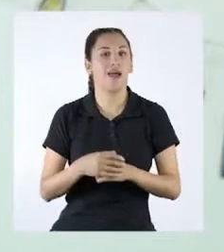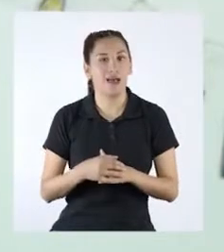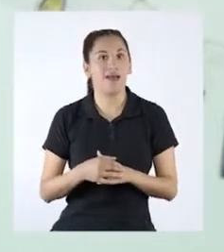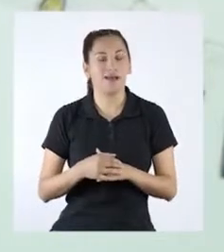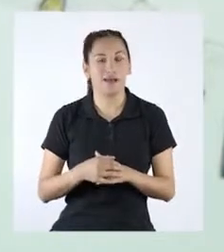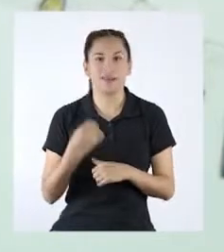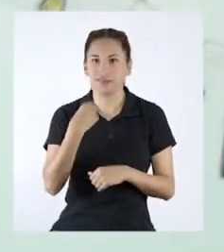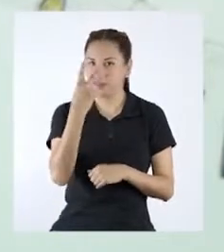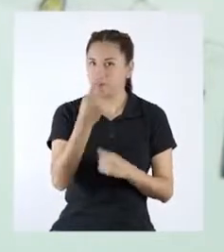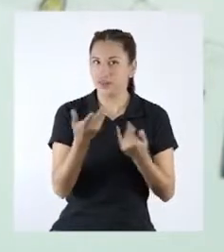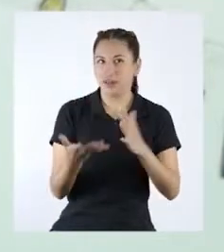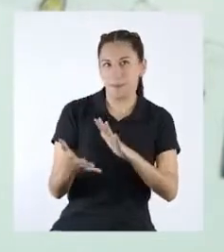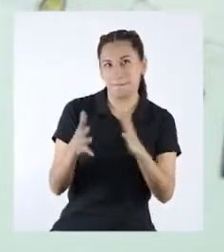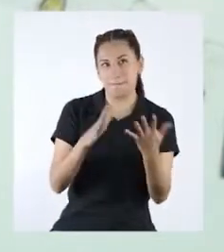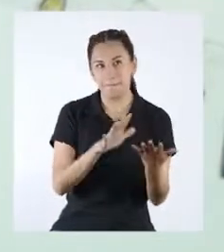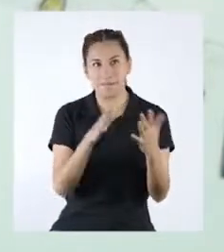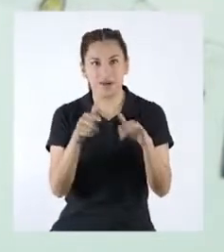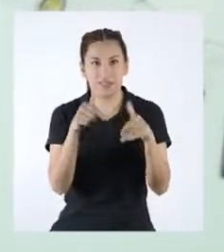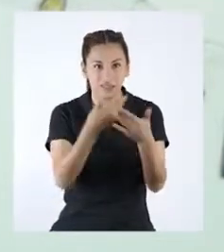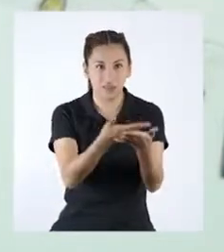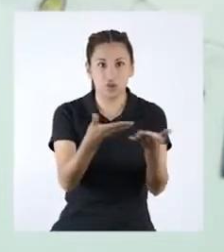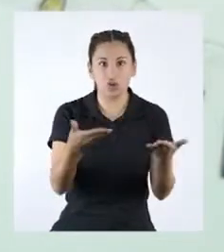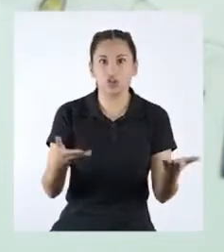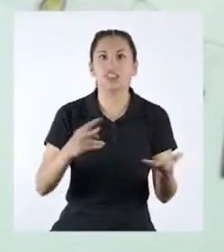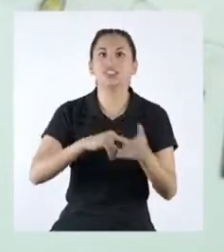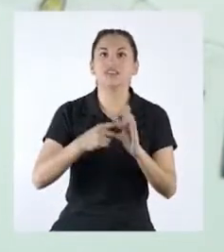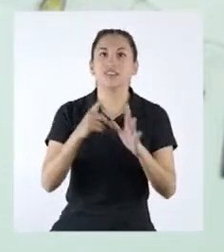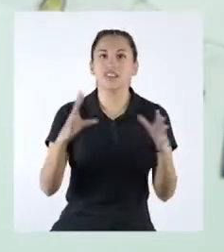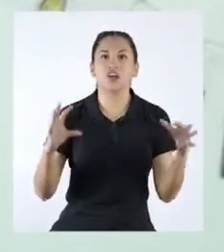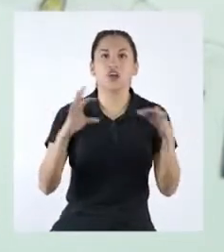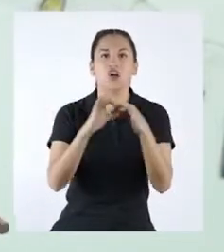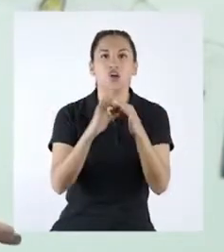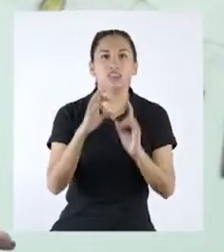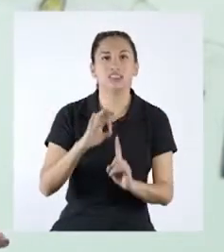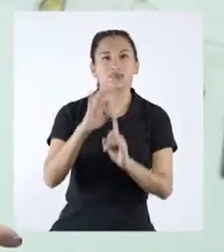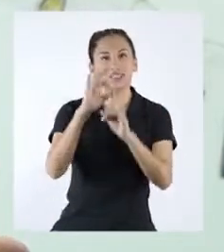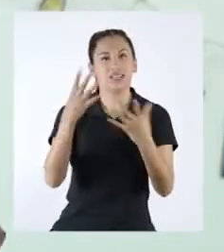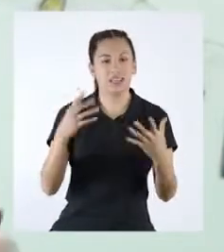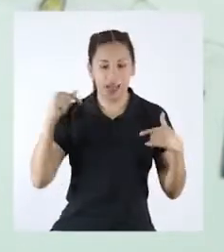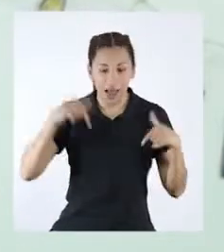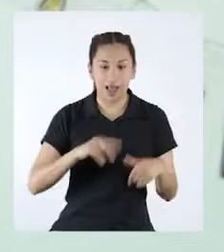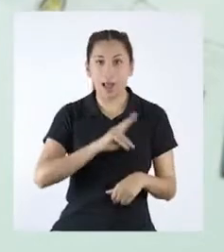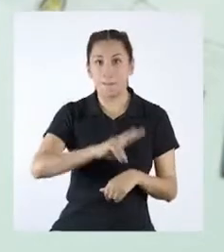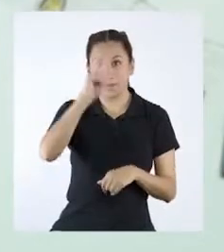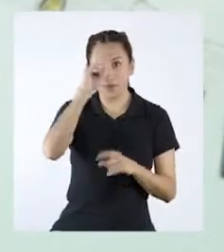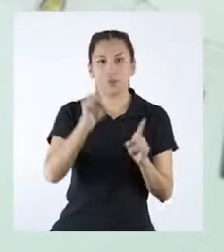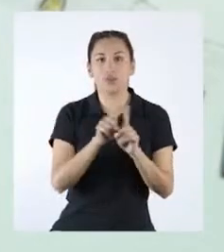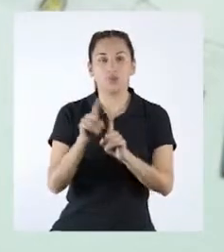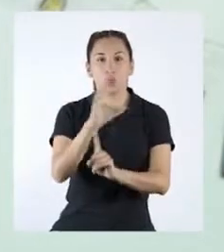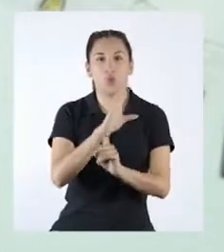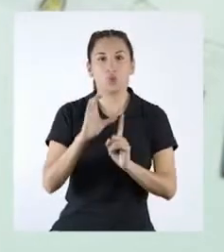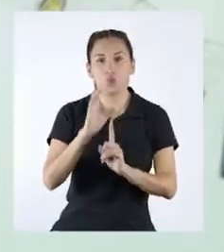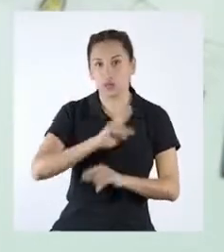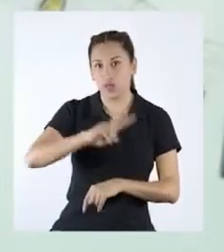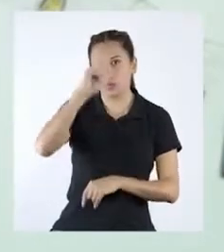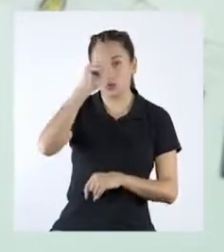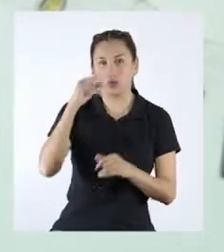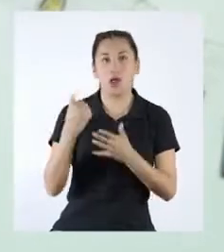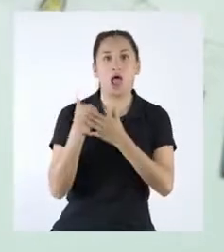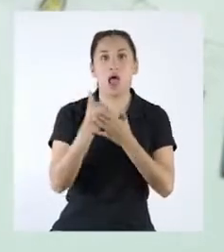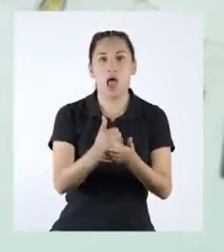antiguos. Veo que la similitud entre estos objetos es que tienen una conexión especial con nuestro país y la cultura peruana.